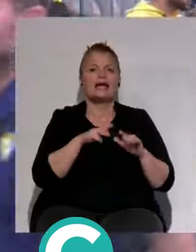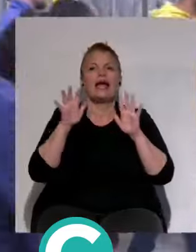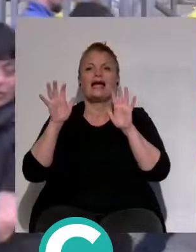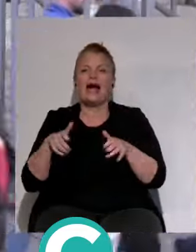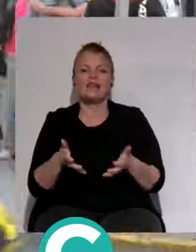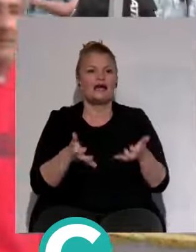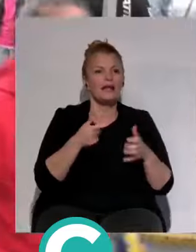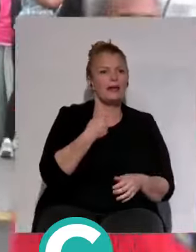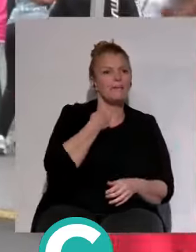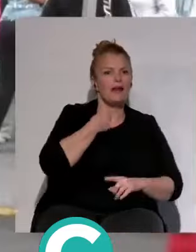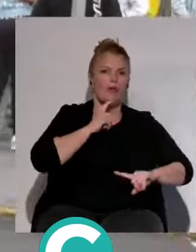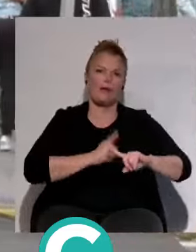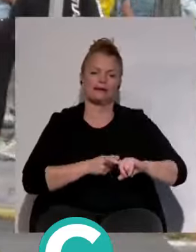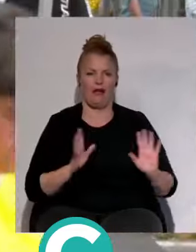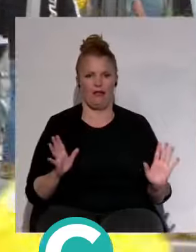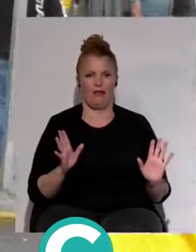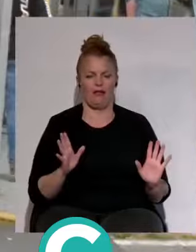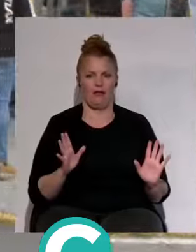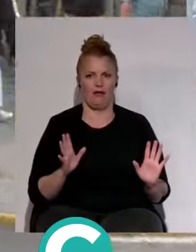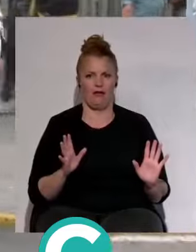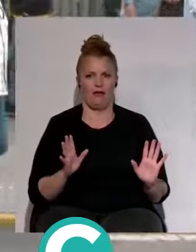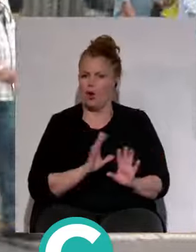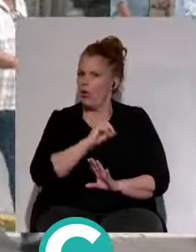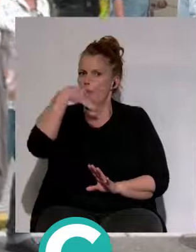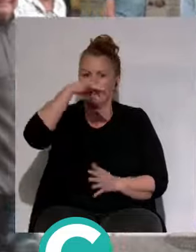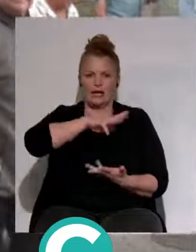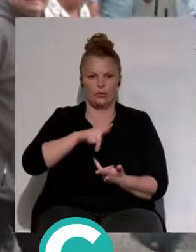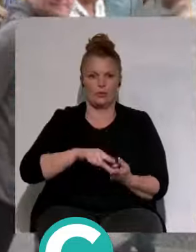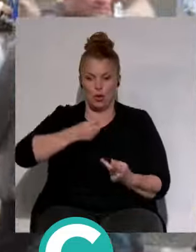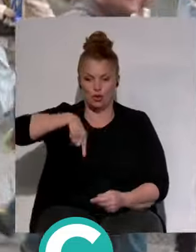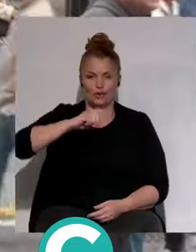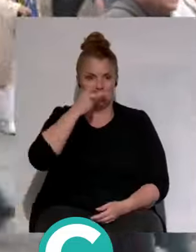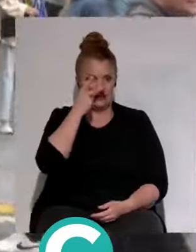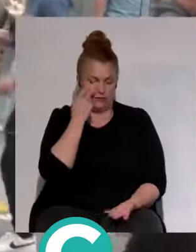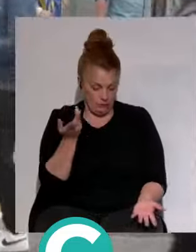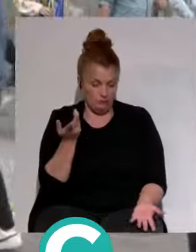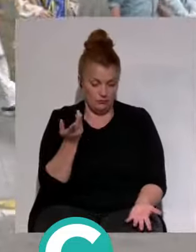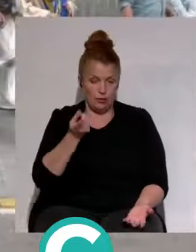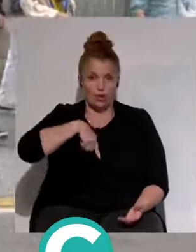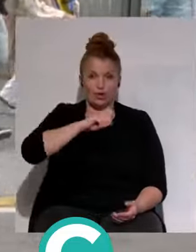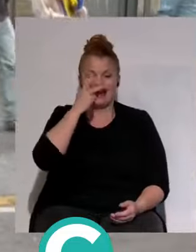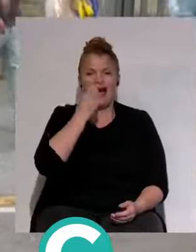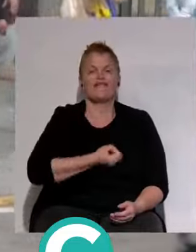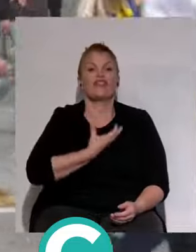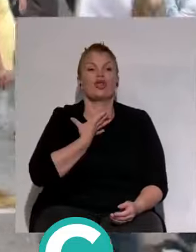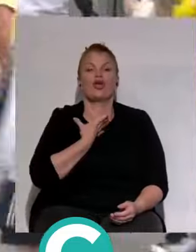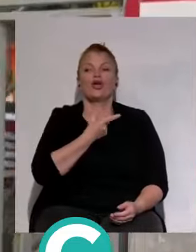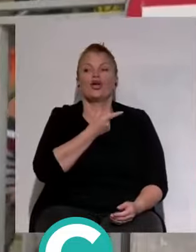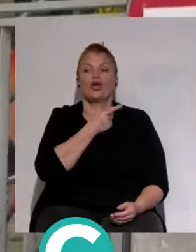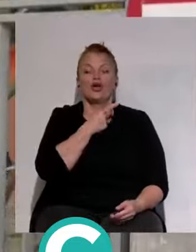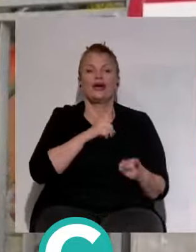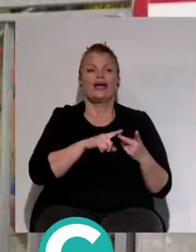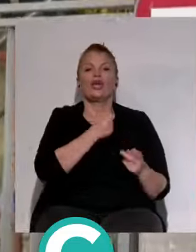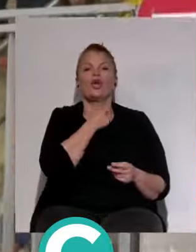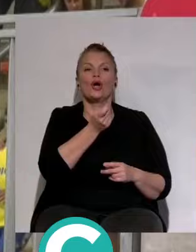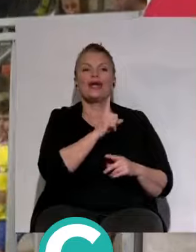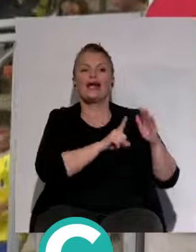empata o pierde. O si... que nos interesa. Indudablemente. Lo que pasa es que al aficionado del Cádiz es lo que no le gusta que creen que otras